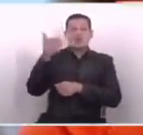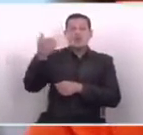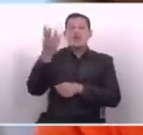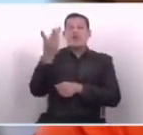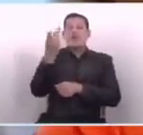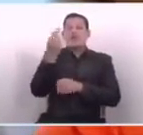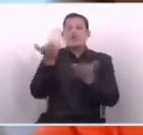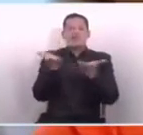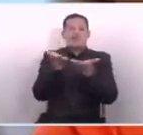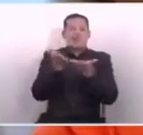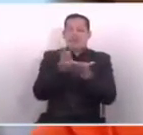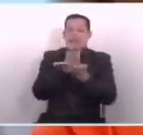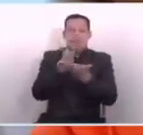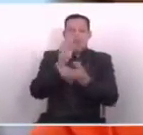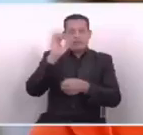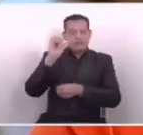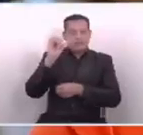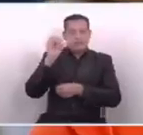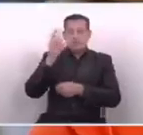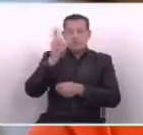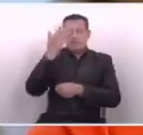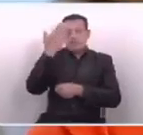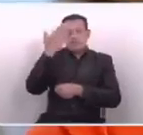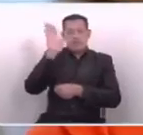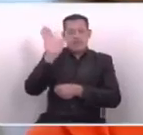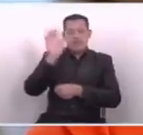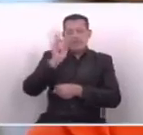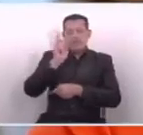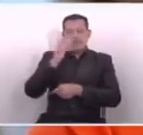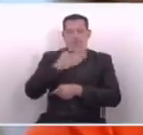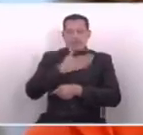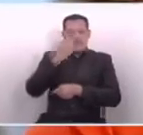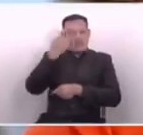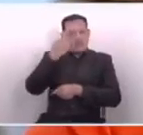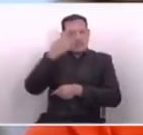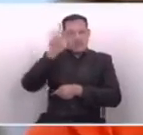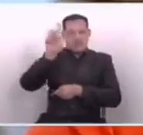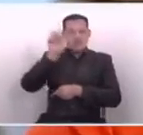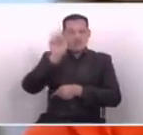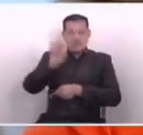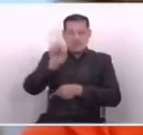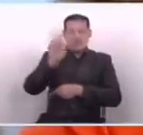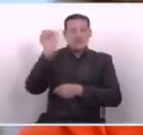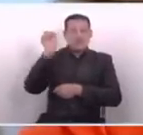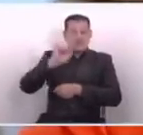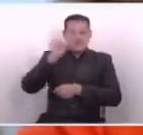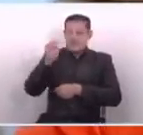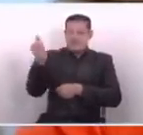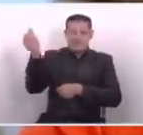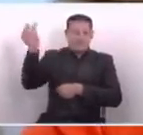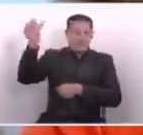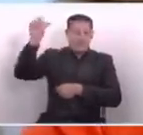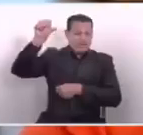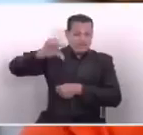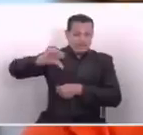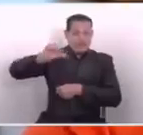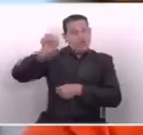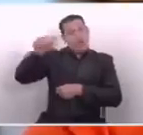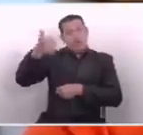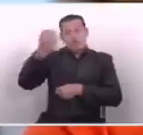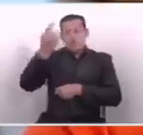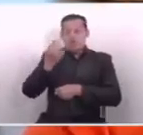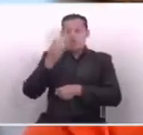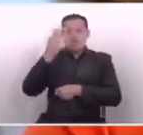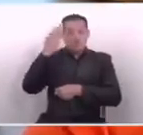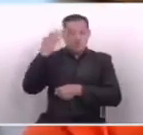No, ninguna. Porque no saben, porque no tienen idea. Porque ustedes sí son peor que aquel que dijo que las